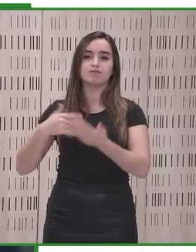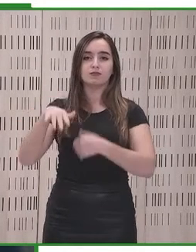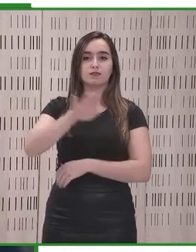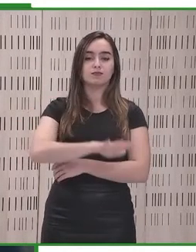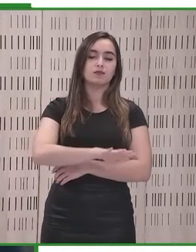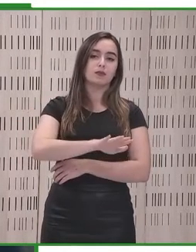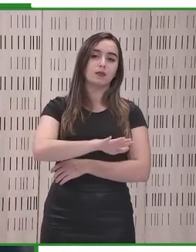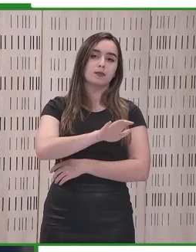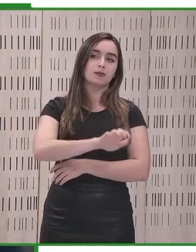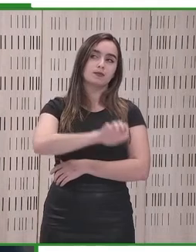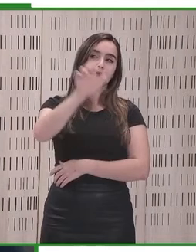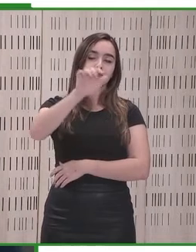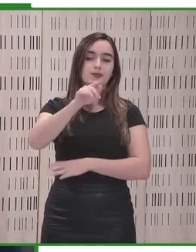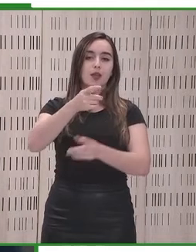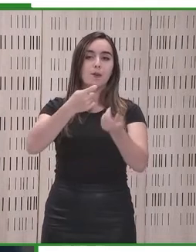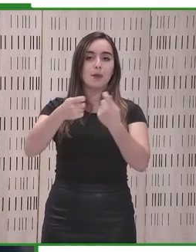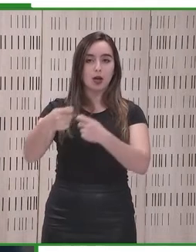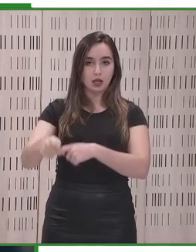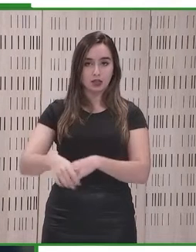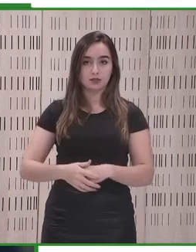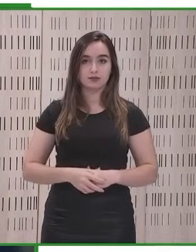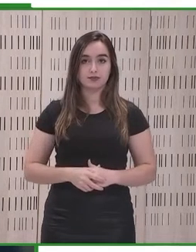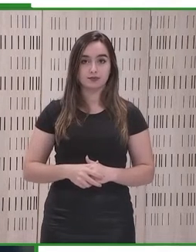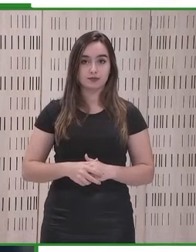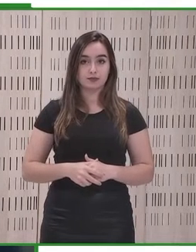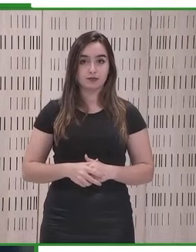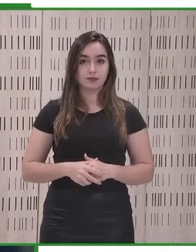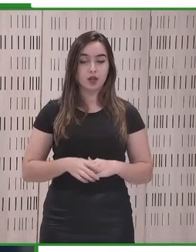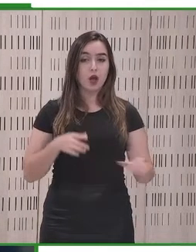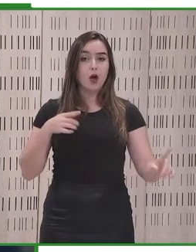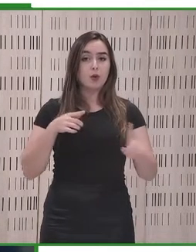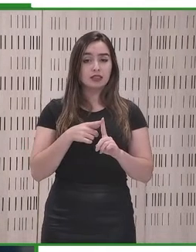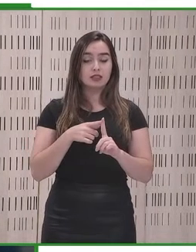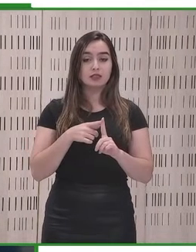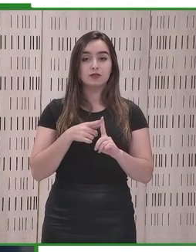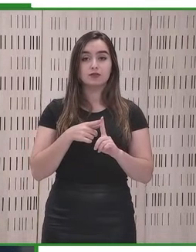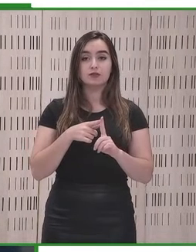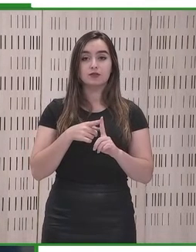europeos y circulen en el mercado europeo.